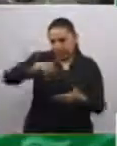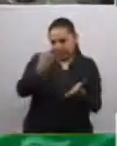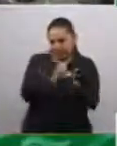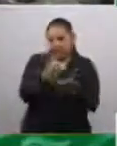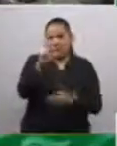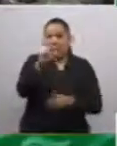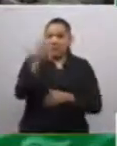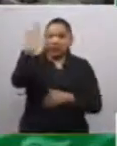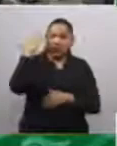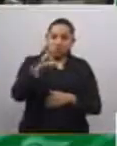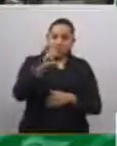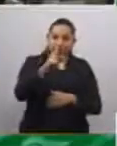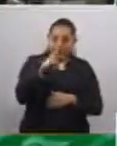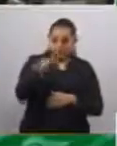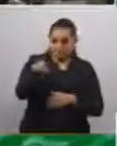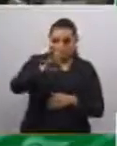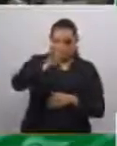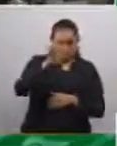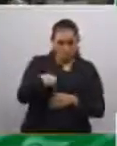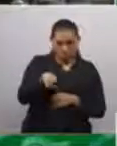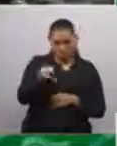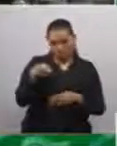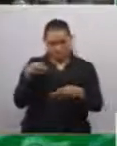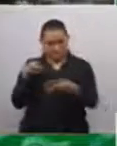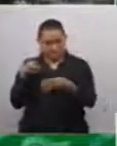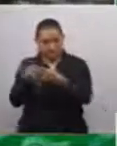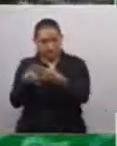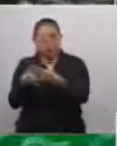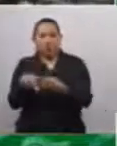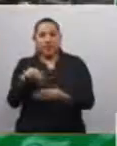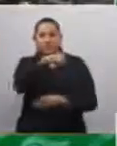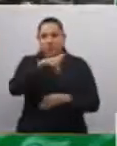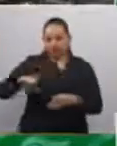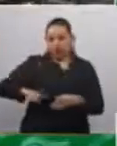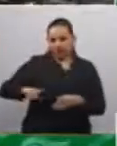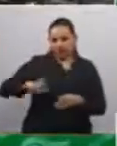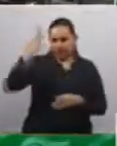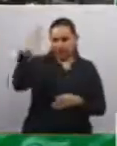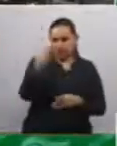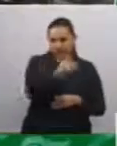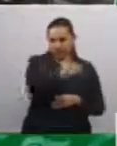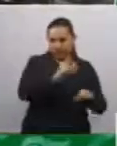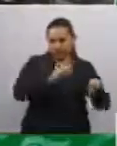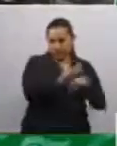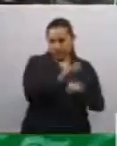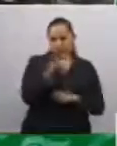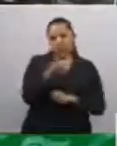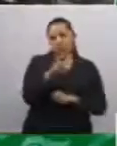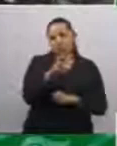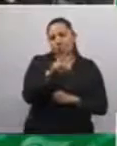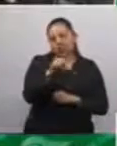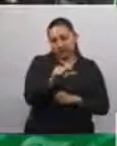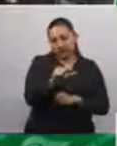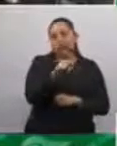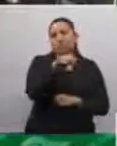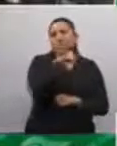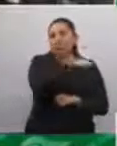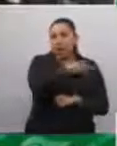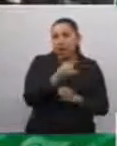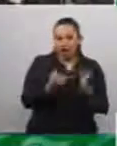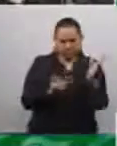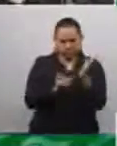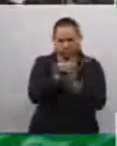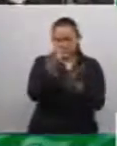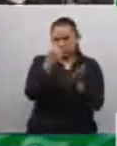de 1861, el entonces gobernador de la entidad Epitacio Huerta promulgó el